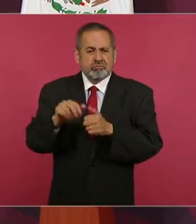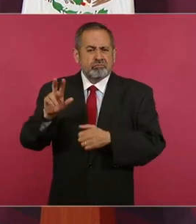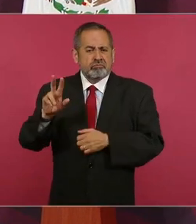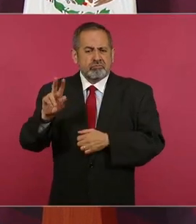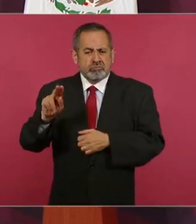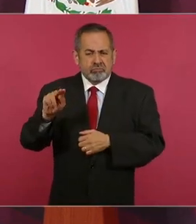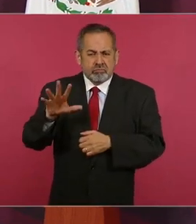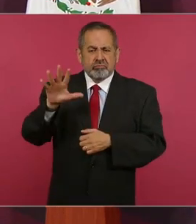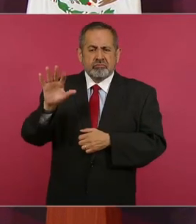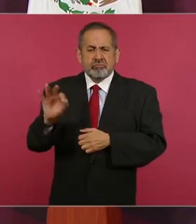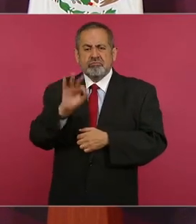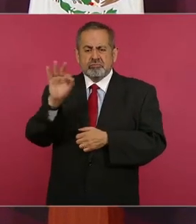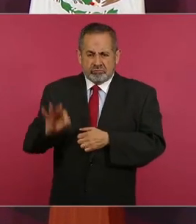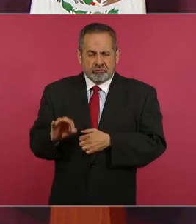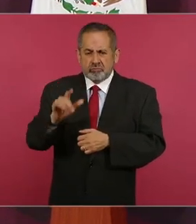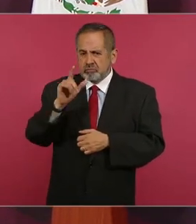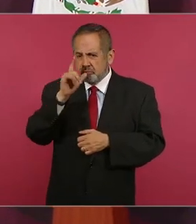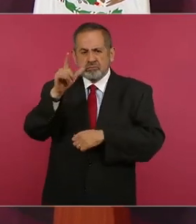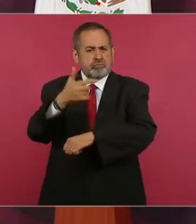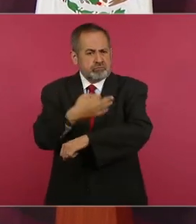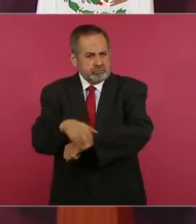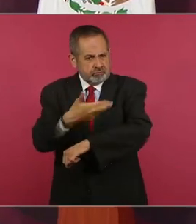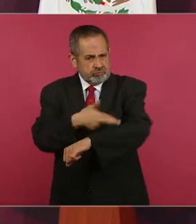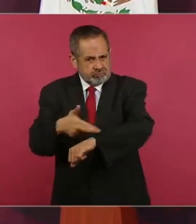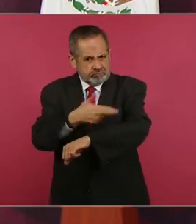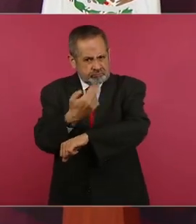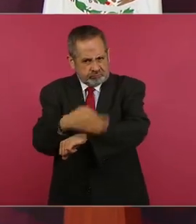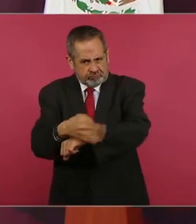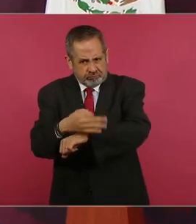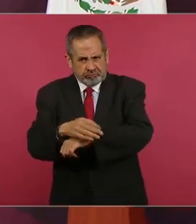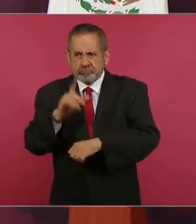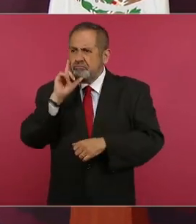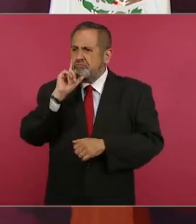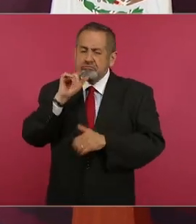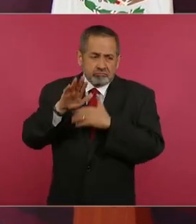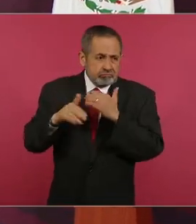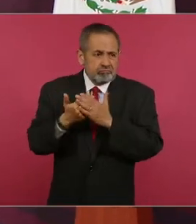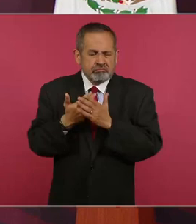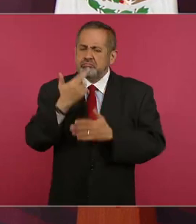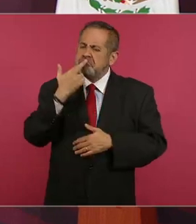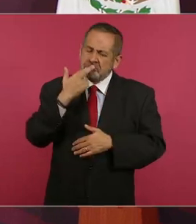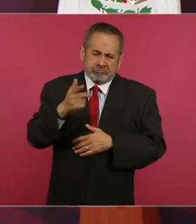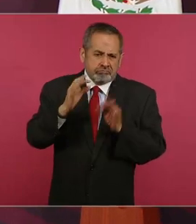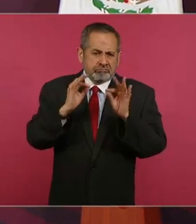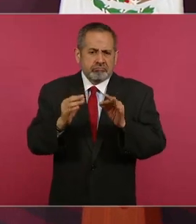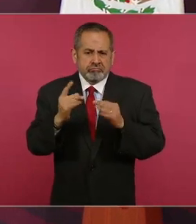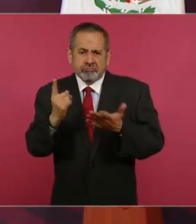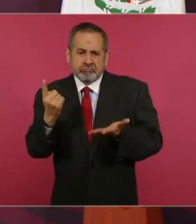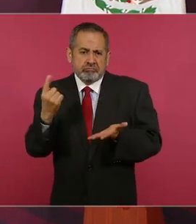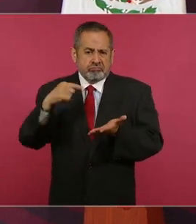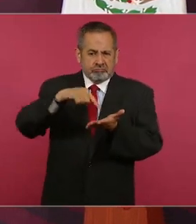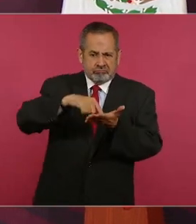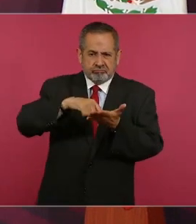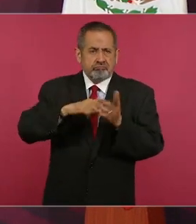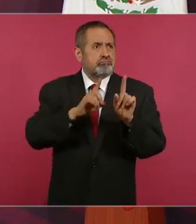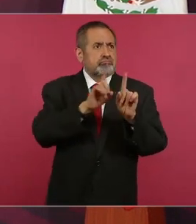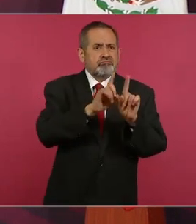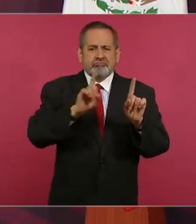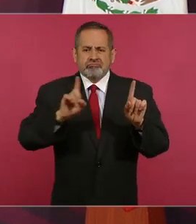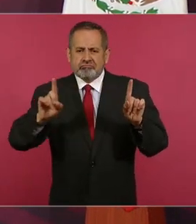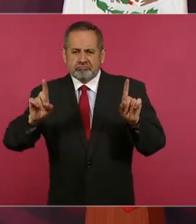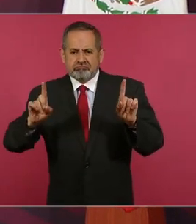85 por ciento, mañana mejoremos muchísimo más y los postes los seguiremos reconstruyendo